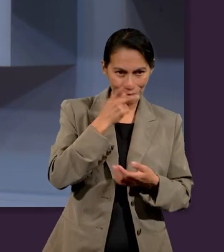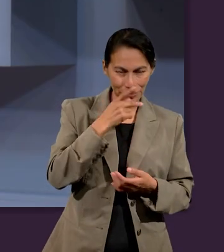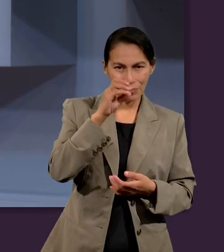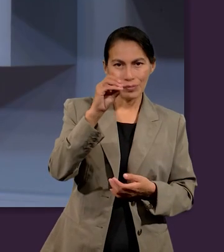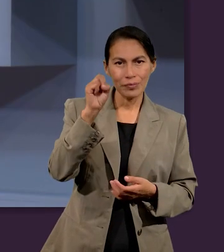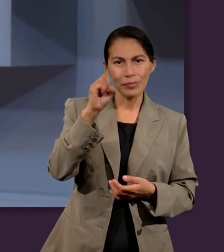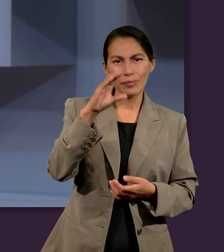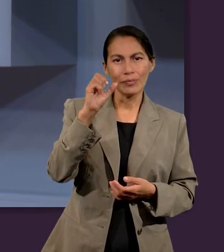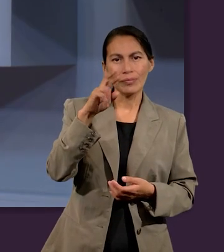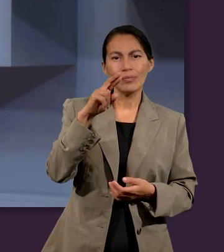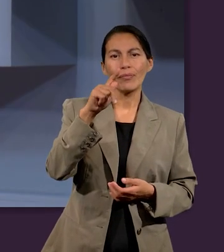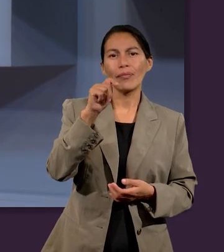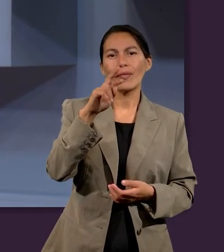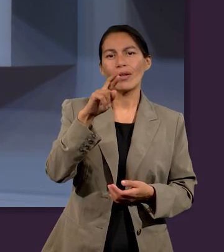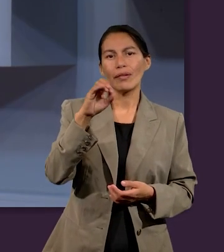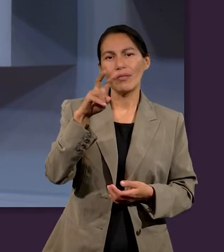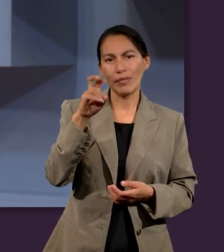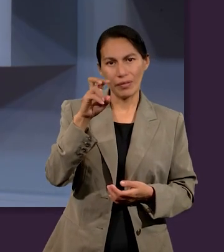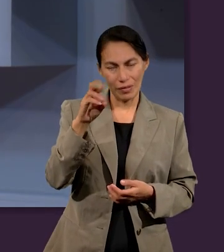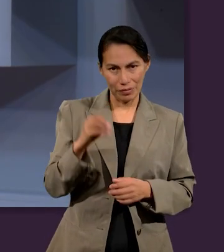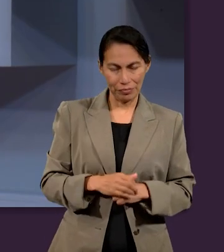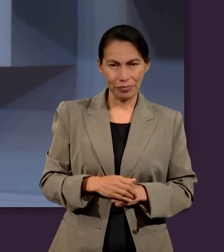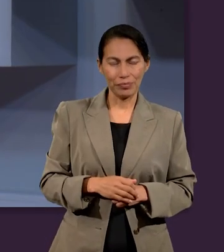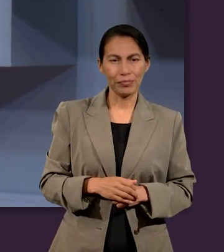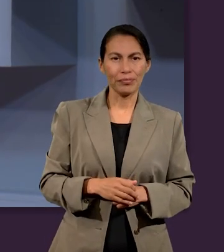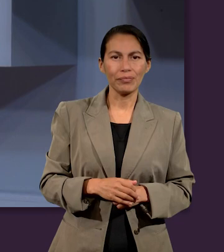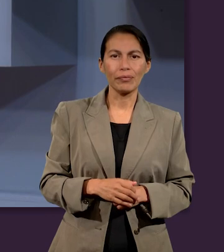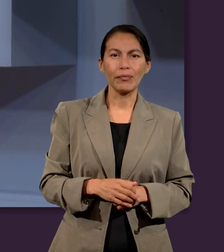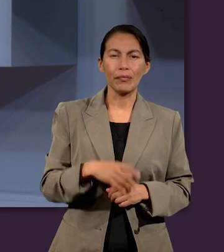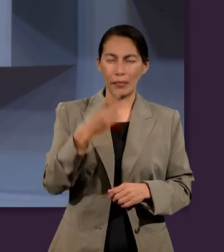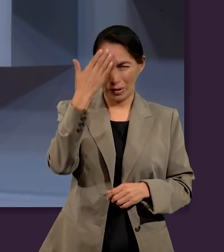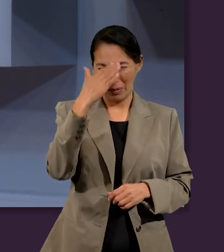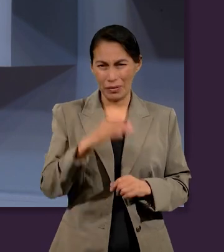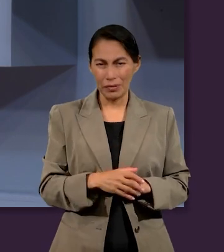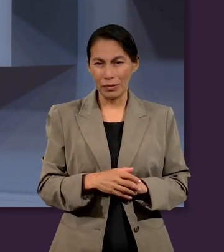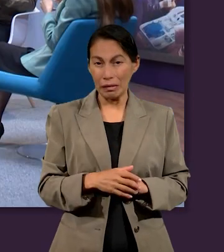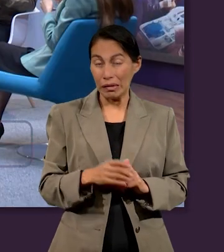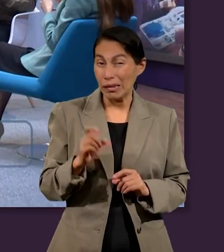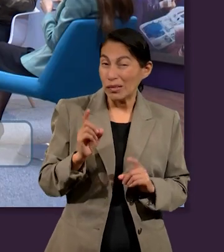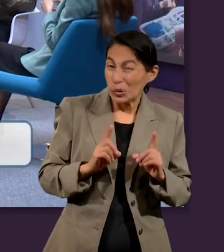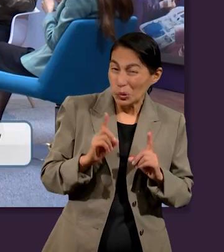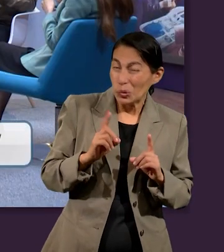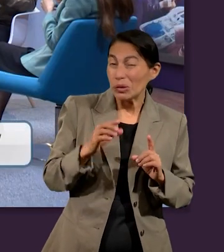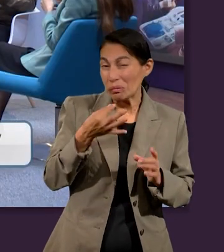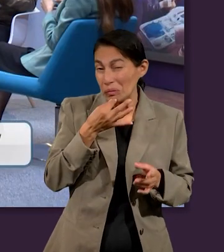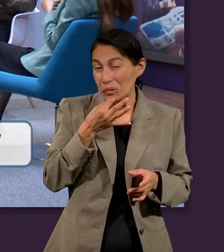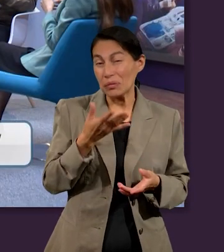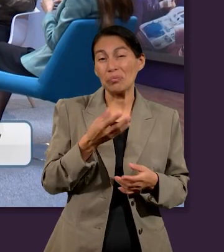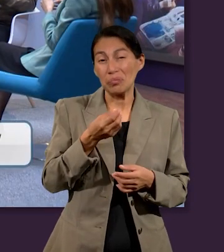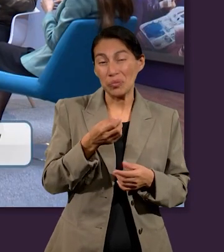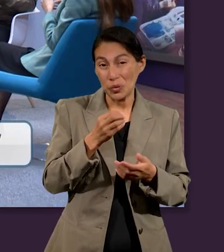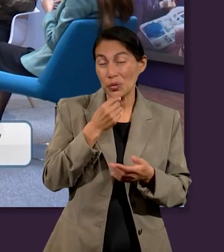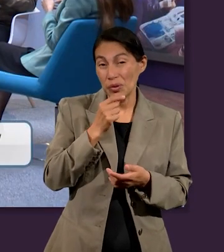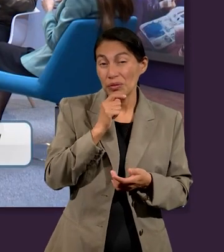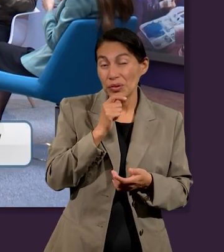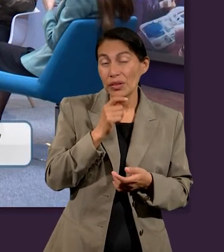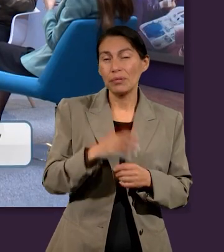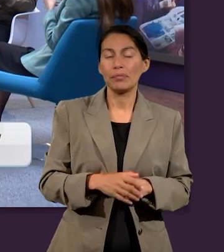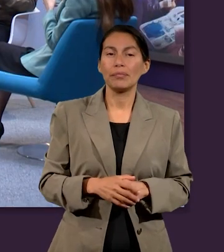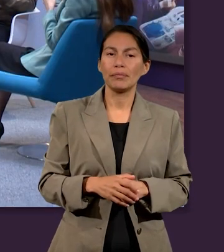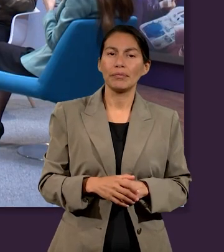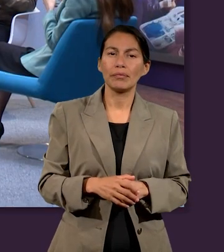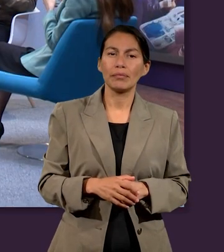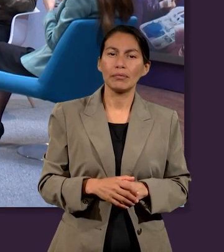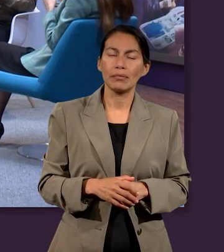Agradecemos al pastor Oscar Rivera por su respuesta. Y saben, hay algo que todavía me genera un poco de dudas. ¿Qué